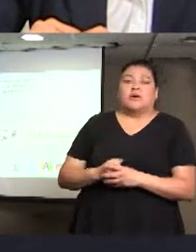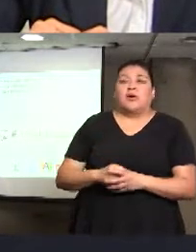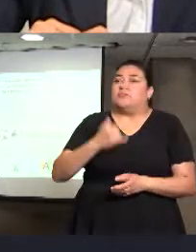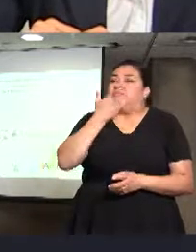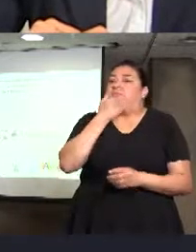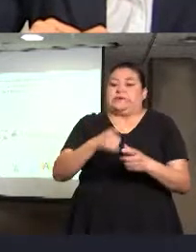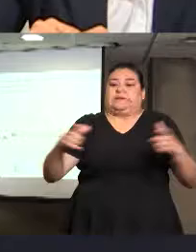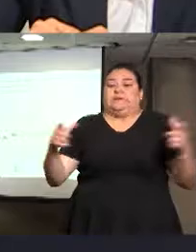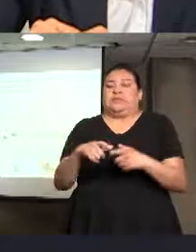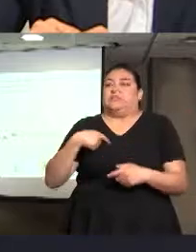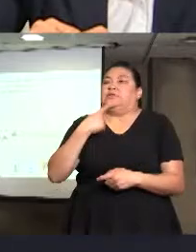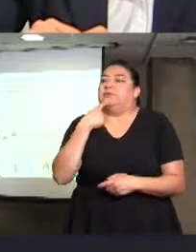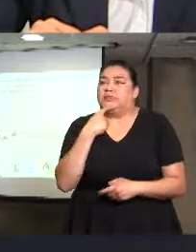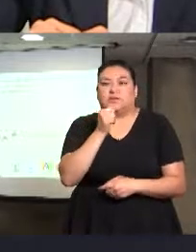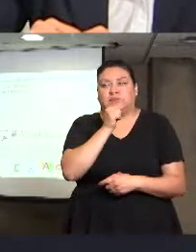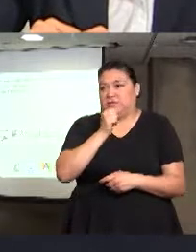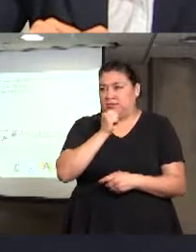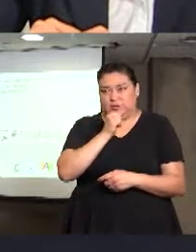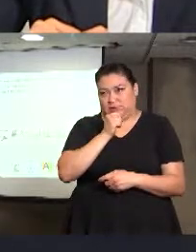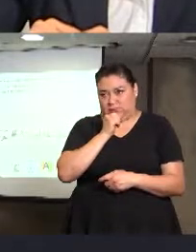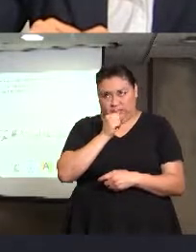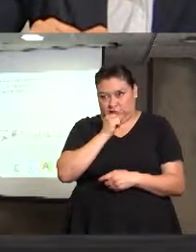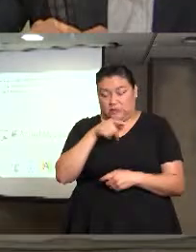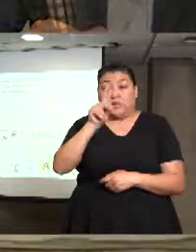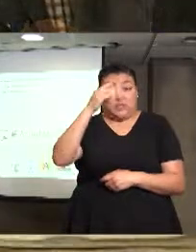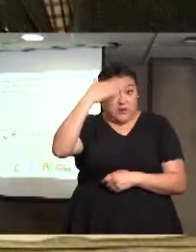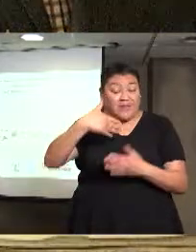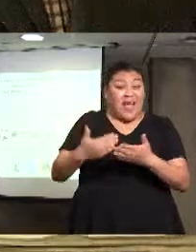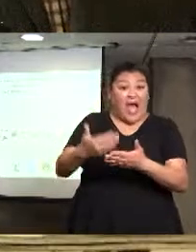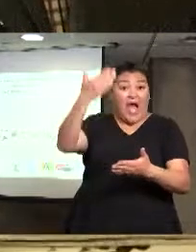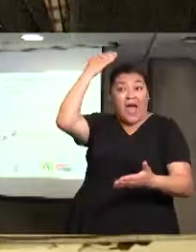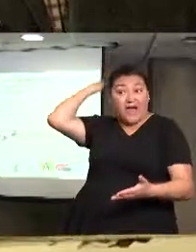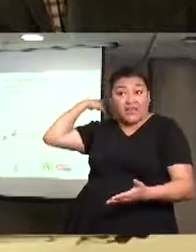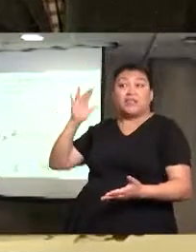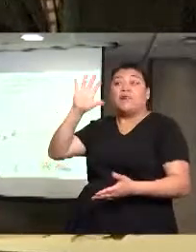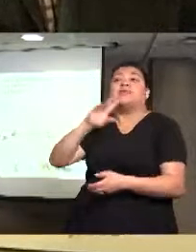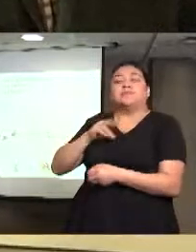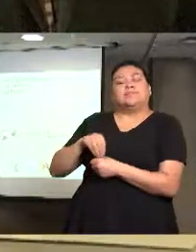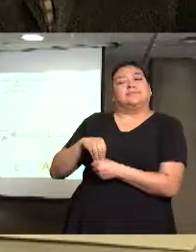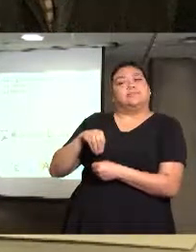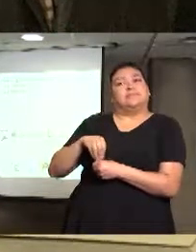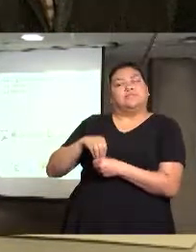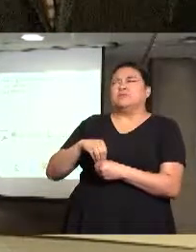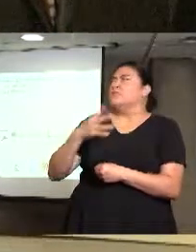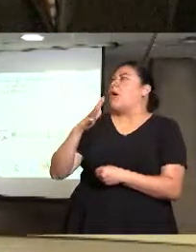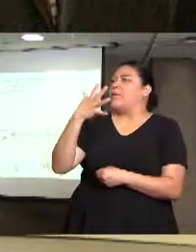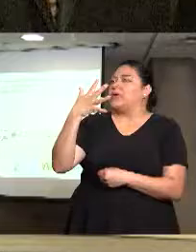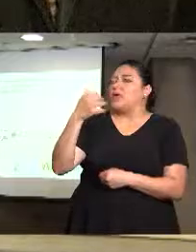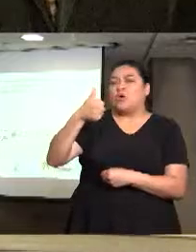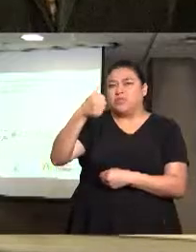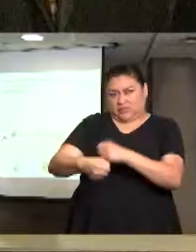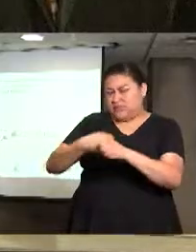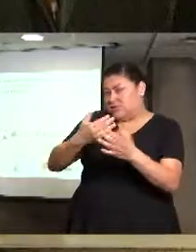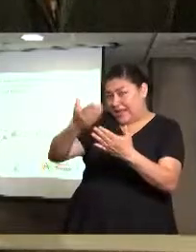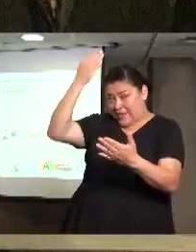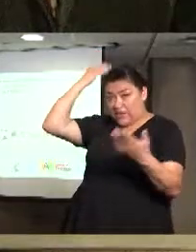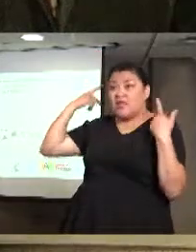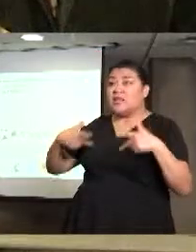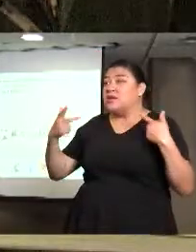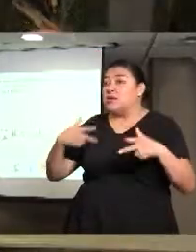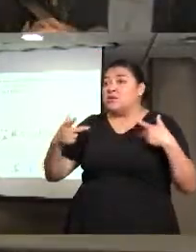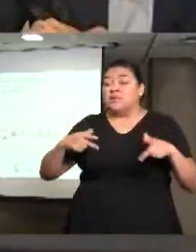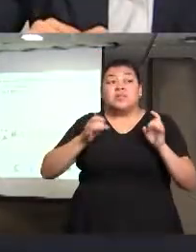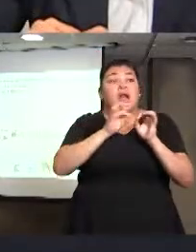que está mucho más visibilizada, eso es algo muy importante, le puedo decir que hace cinco años, seis años, simplemente la gente no se